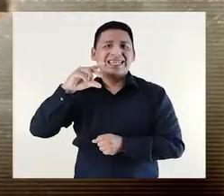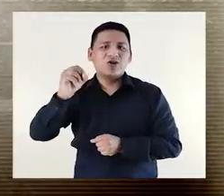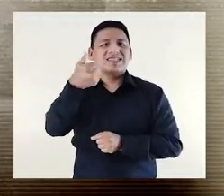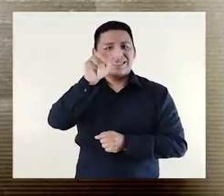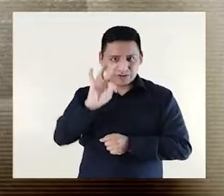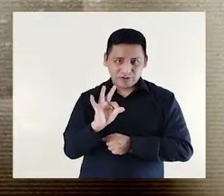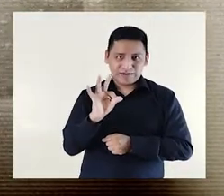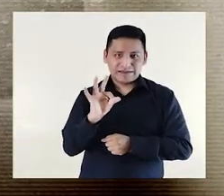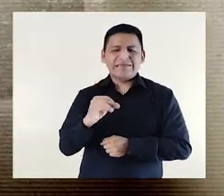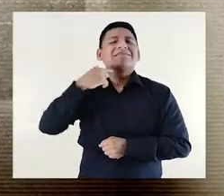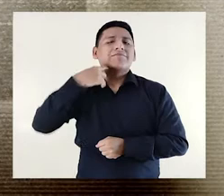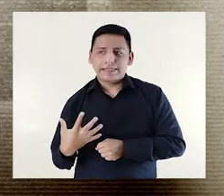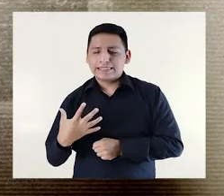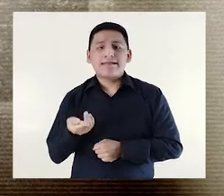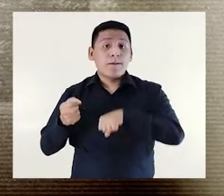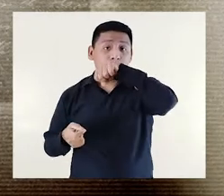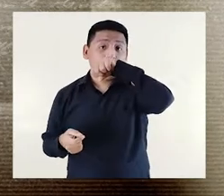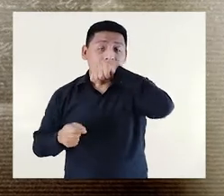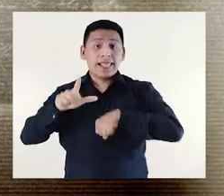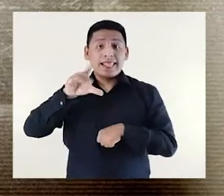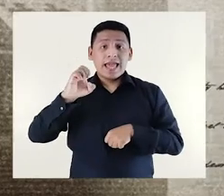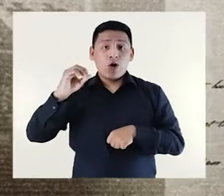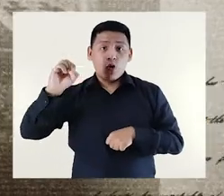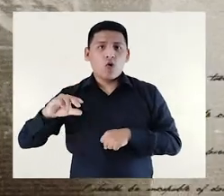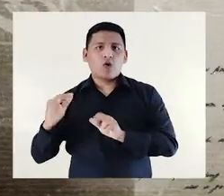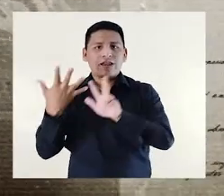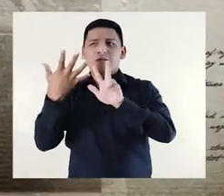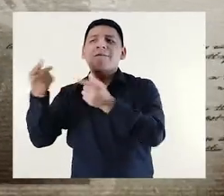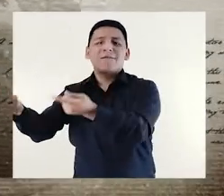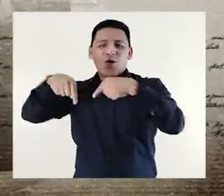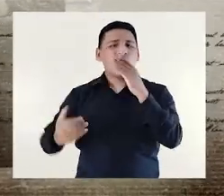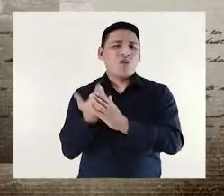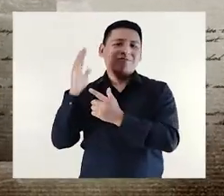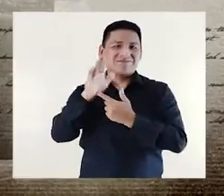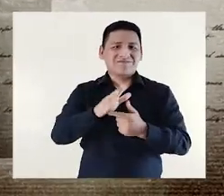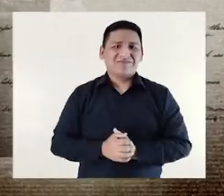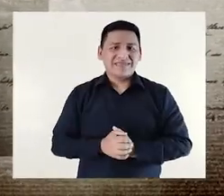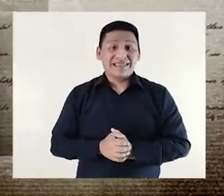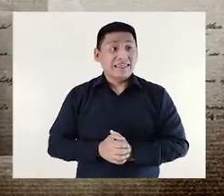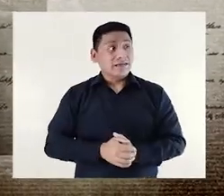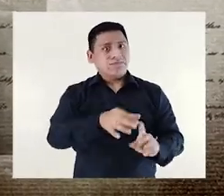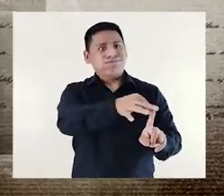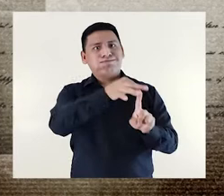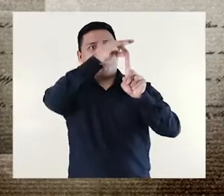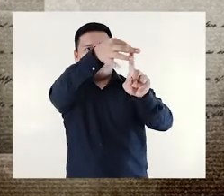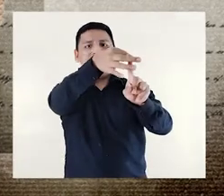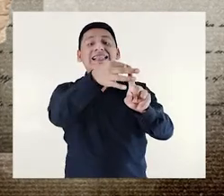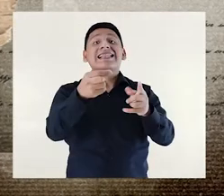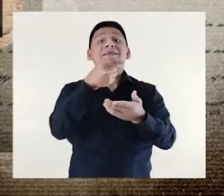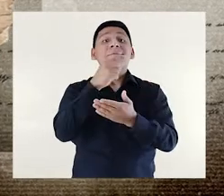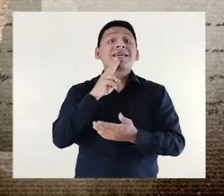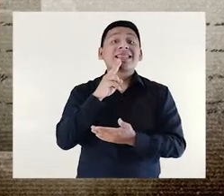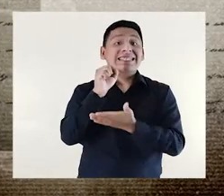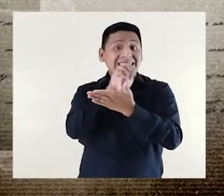XIX, y para remediar la pérdida, el Papa León XIII envió otro en su reemplazo. Esta importante reliquia